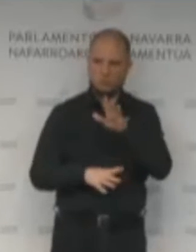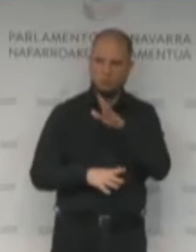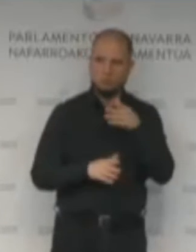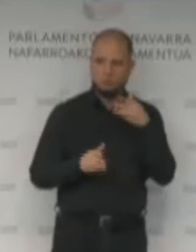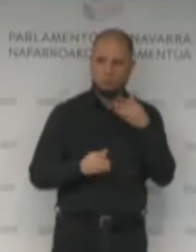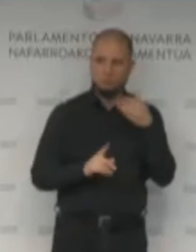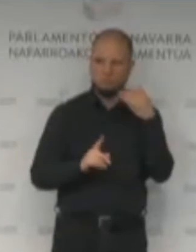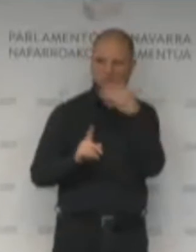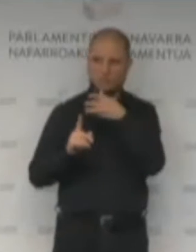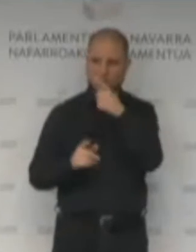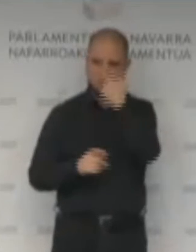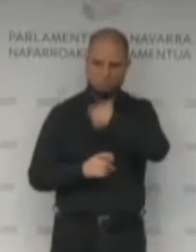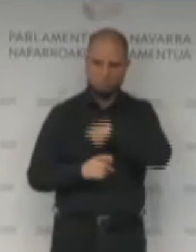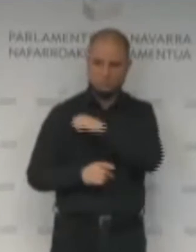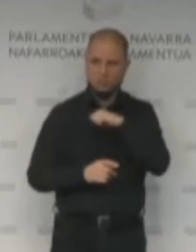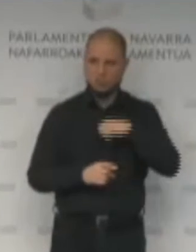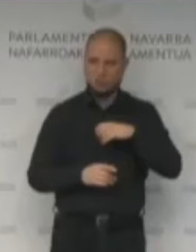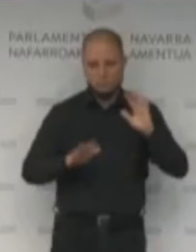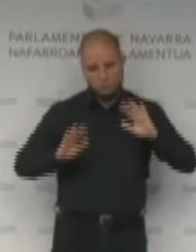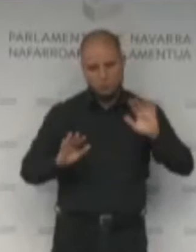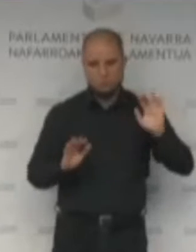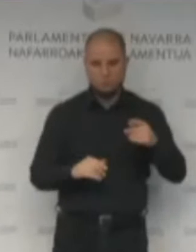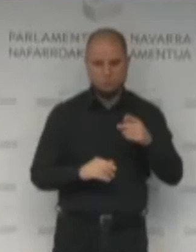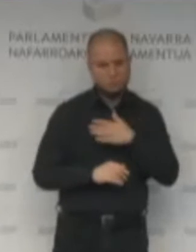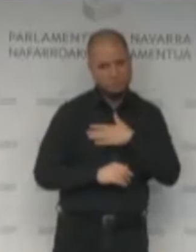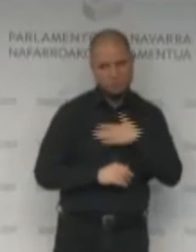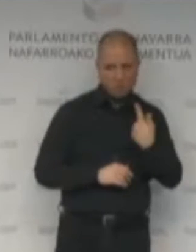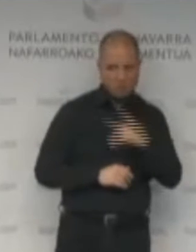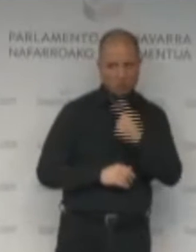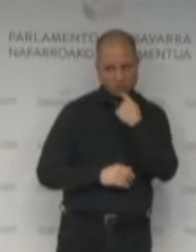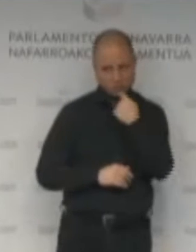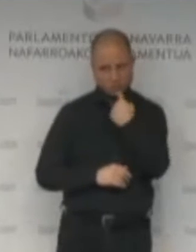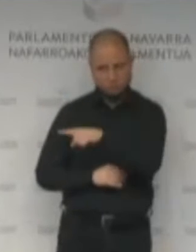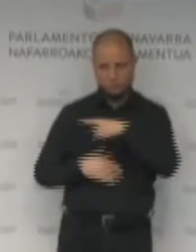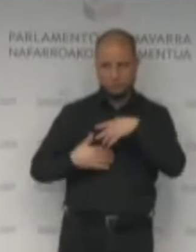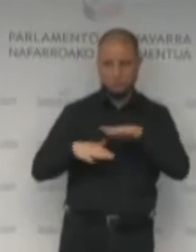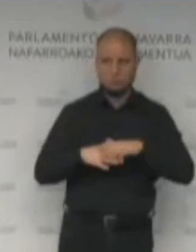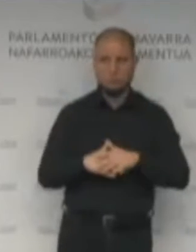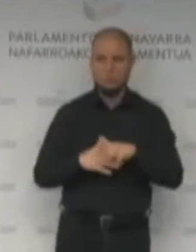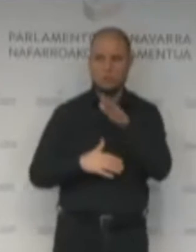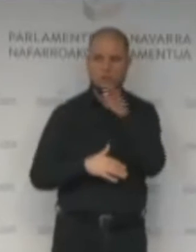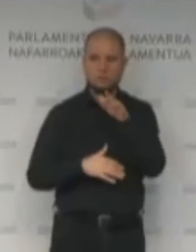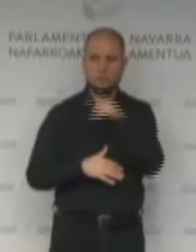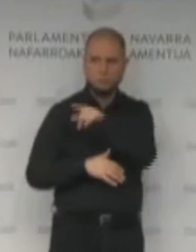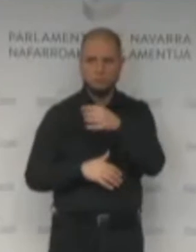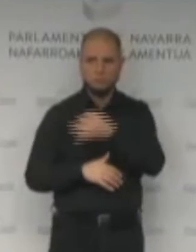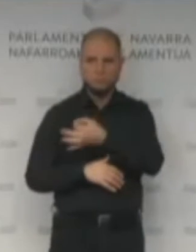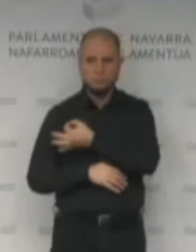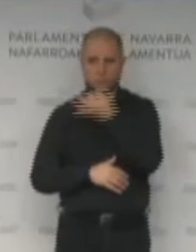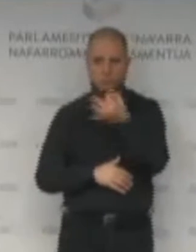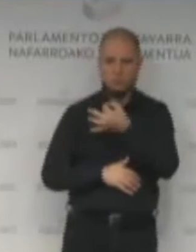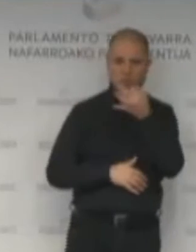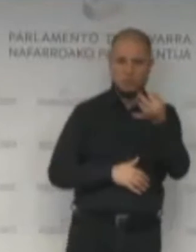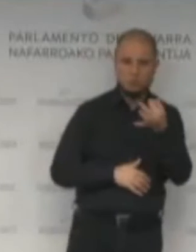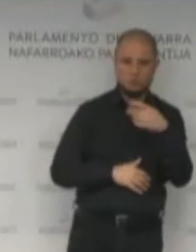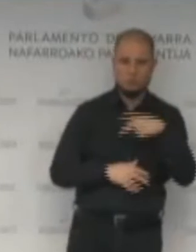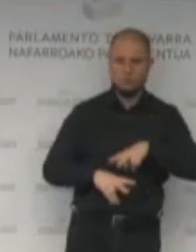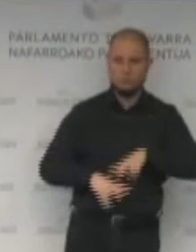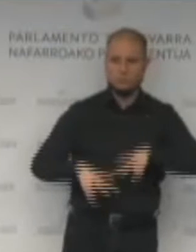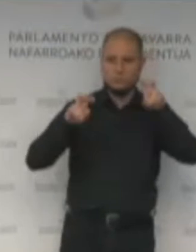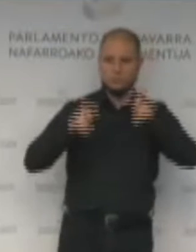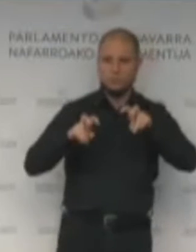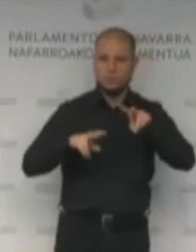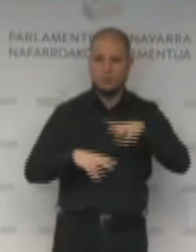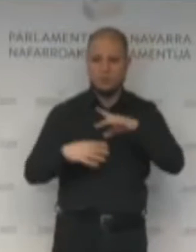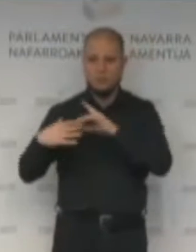Pero no nos tire de la lengua. Y no sea usted quien saque aquí el discurso y el debate sobre el liderazgo. Creo